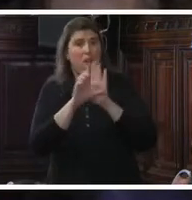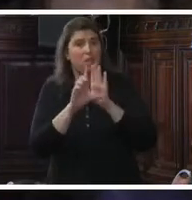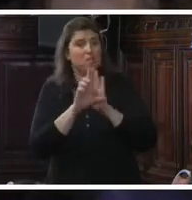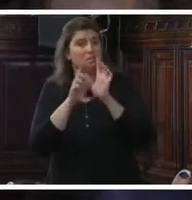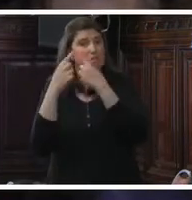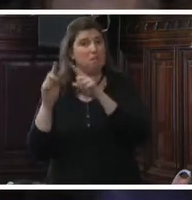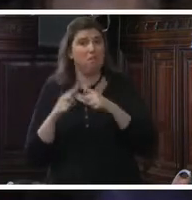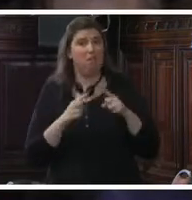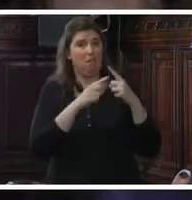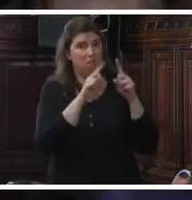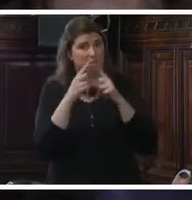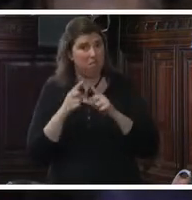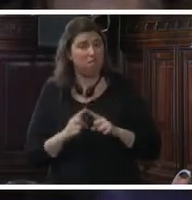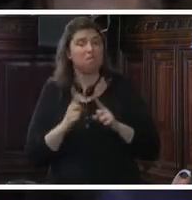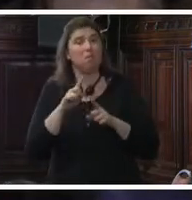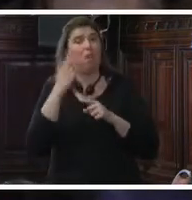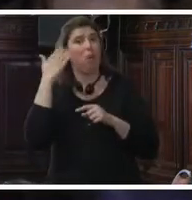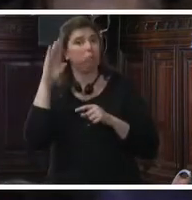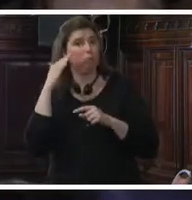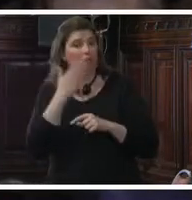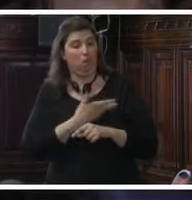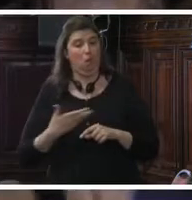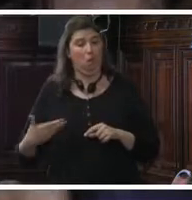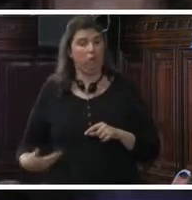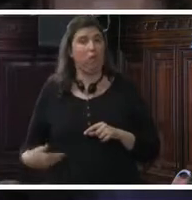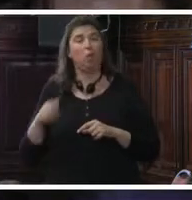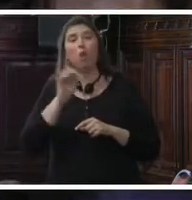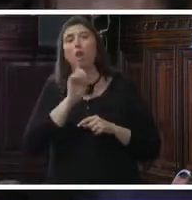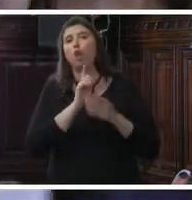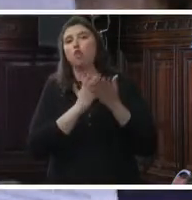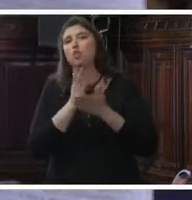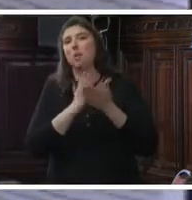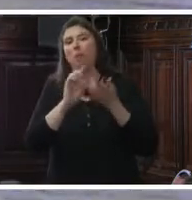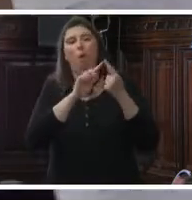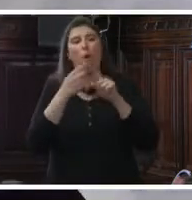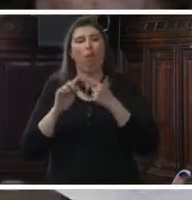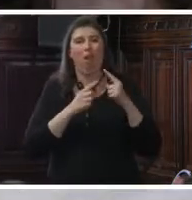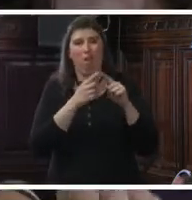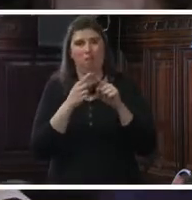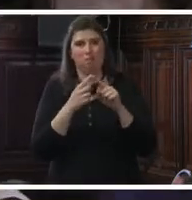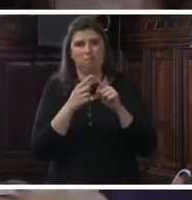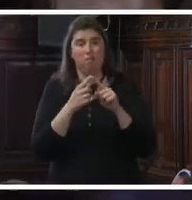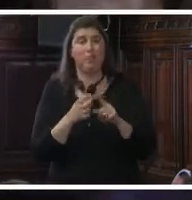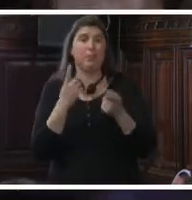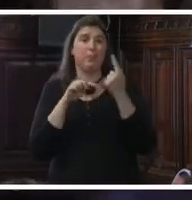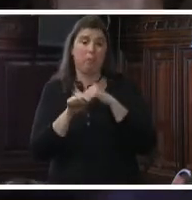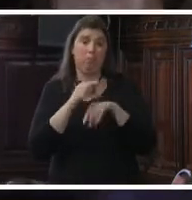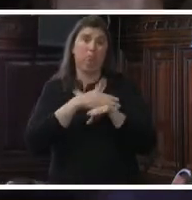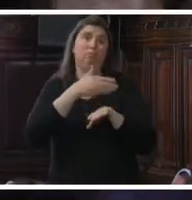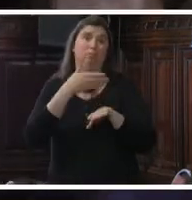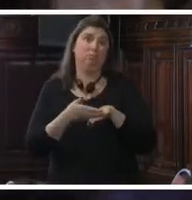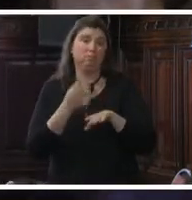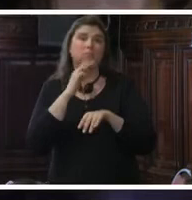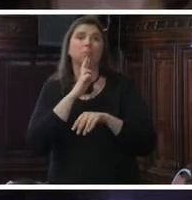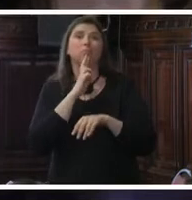implementadas por carteras y autoridades gubernamentales que no siempre se coordinan entre sí. Esto tiene como efecto que la